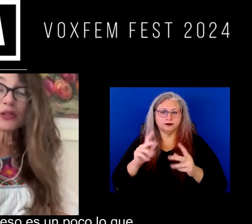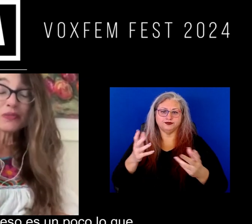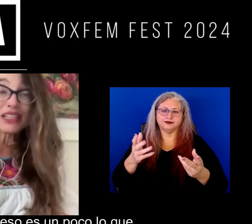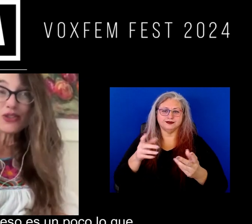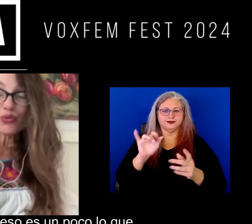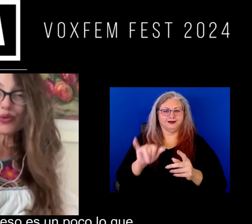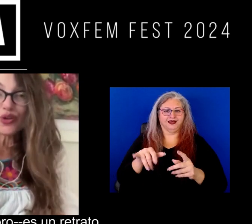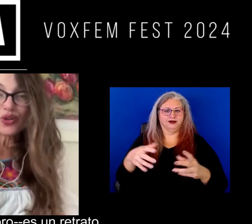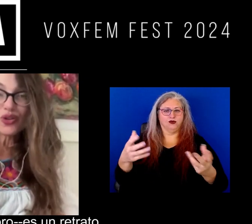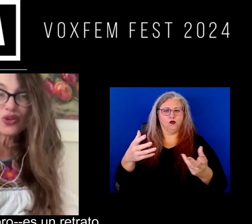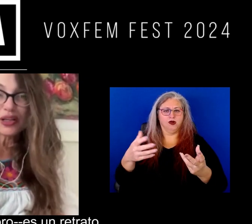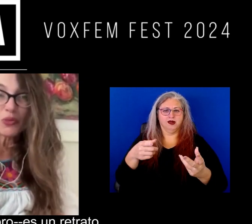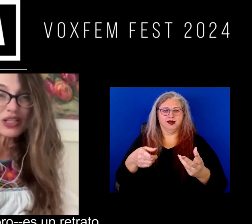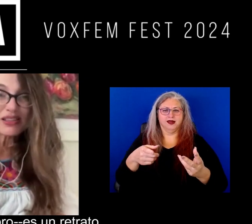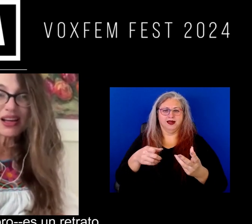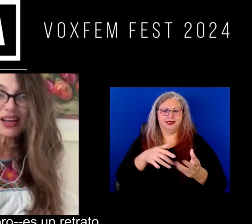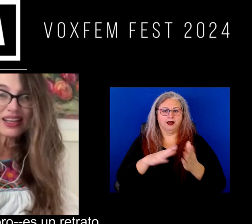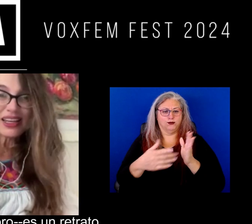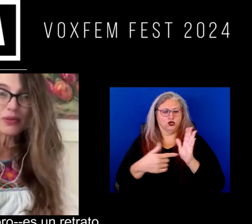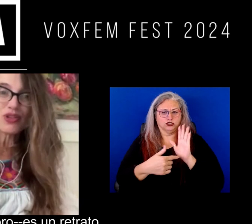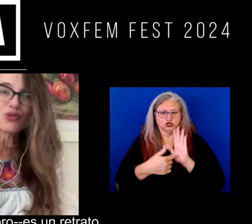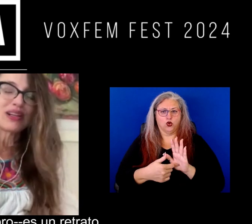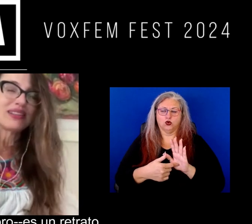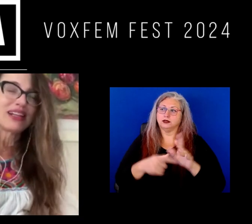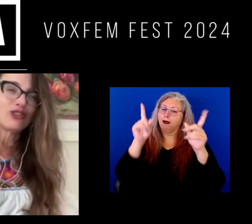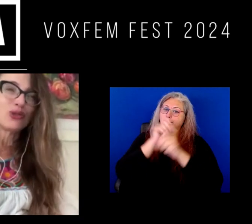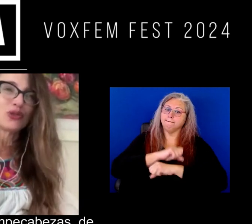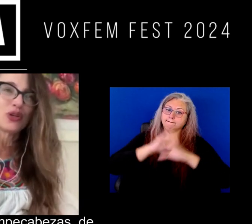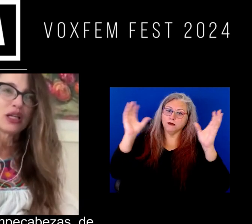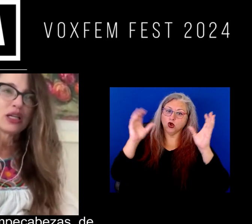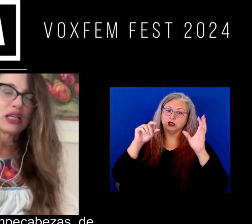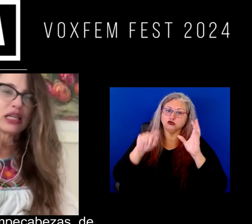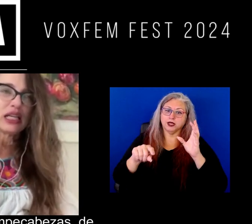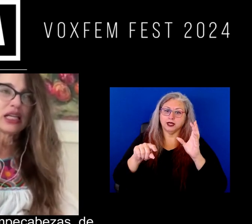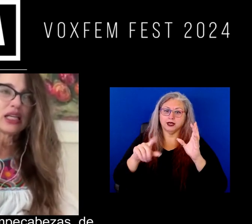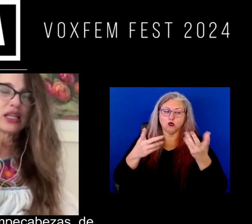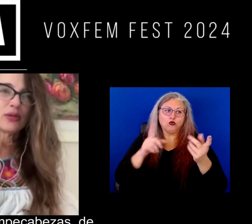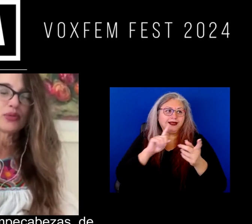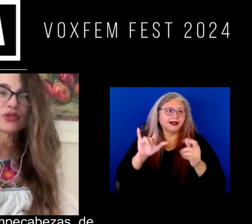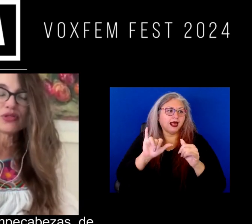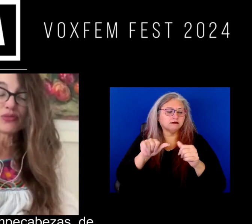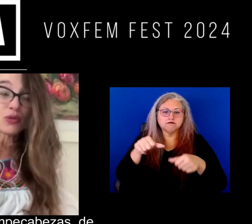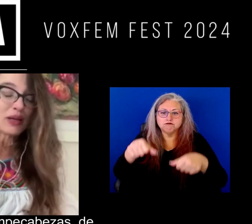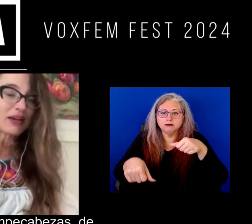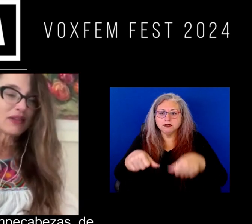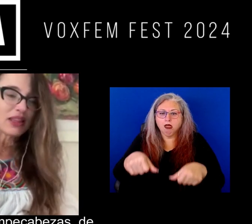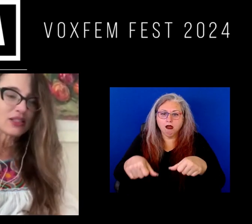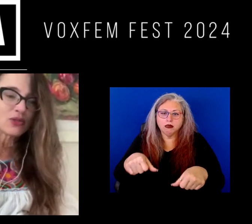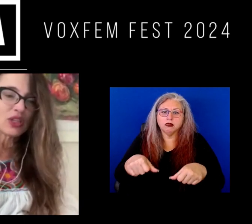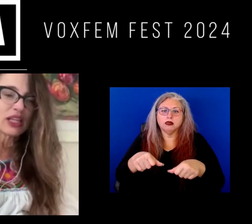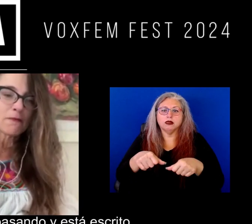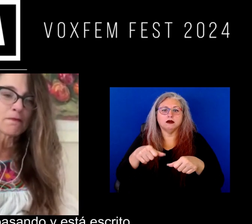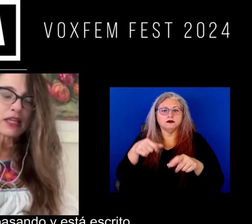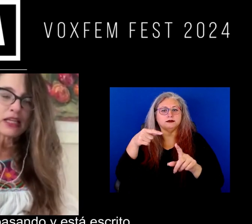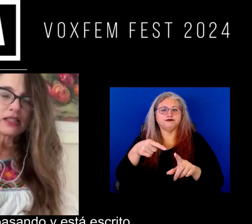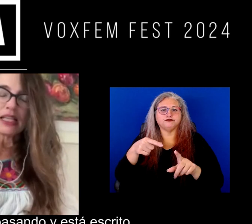entonces bueno eso es un poco lo que muestra el libro es un retrato pues un rompecabezas